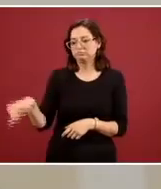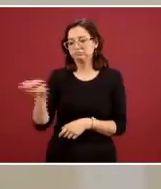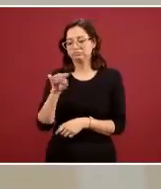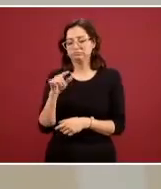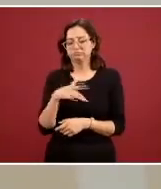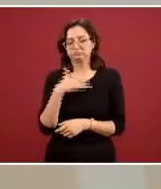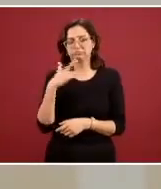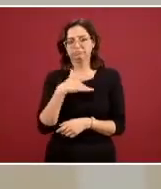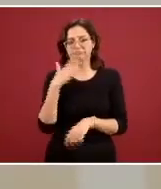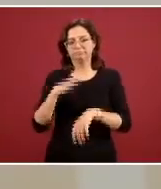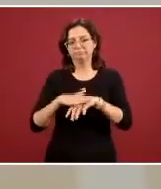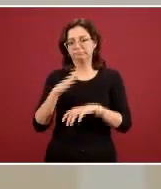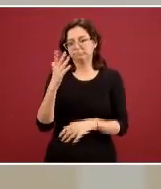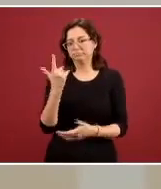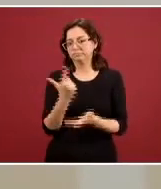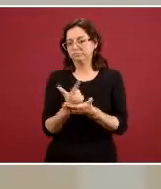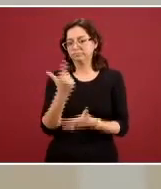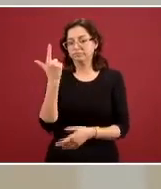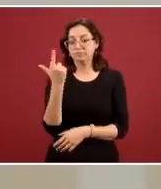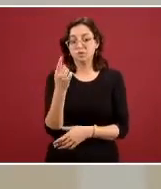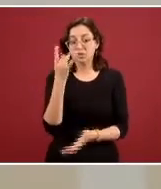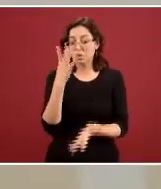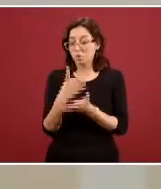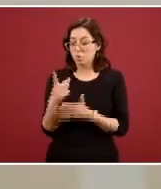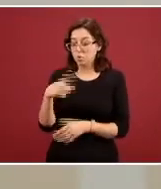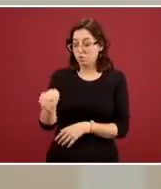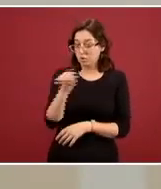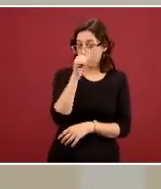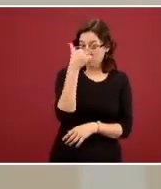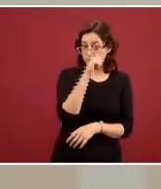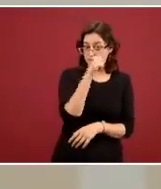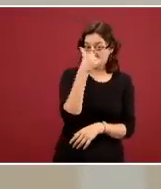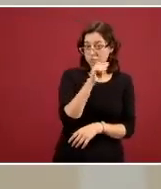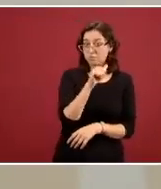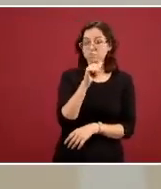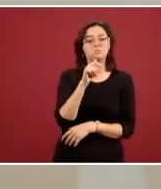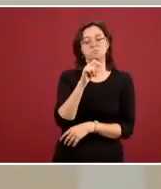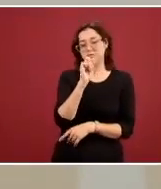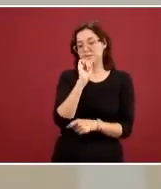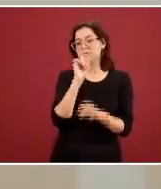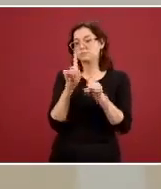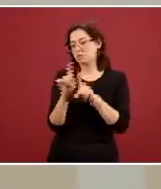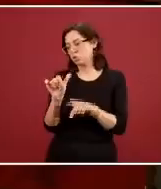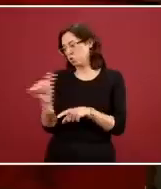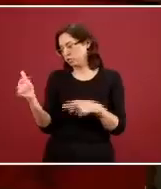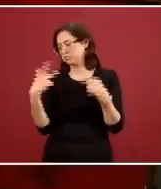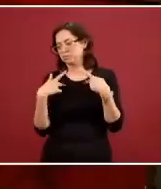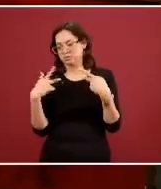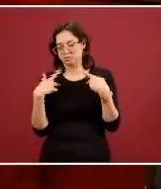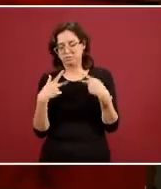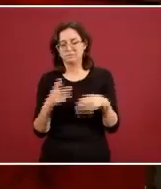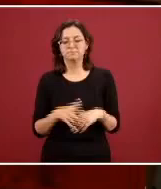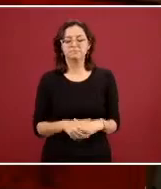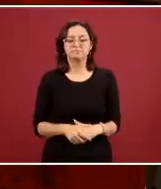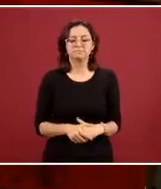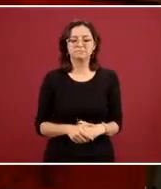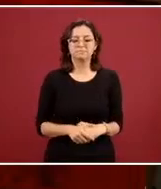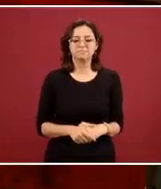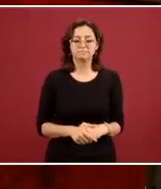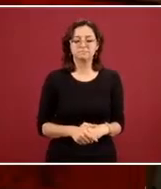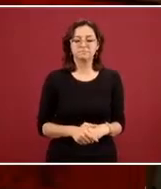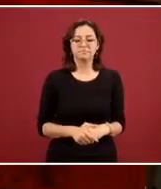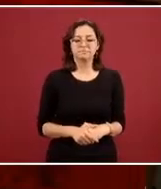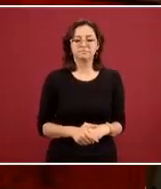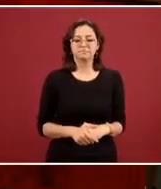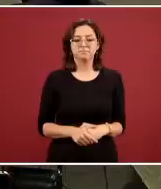solamente los de trastorno del espectro autista sino algunos otros padecimientos muchas